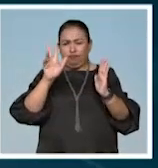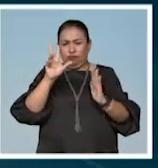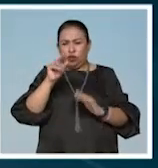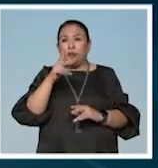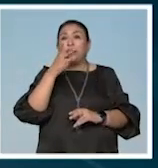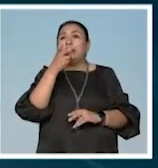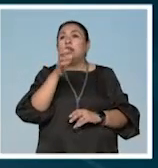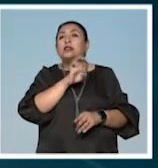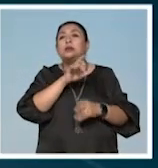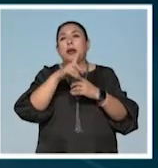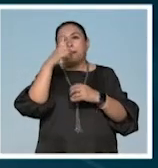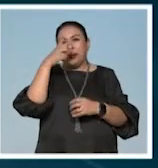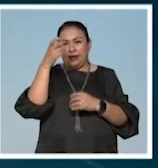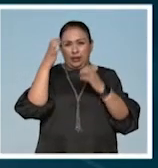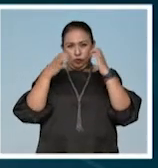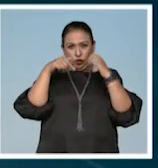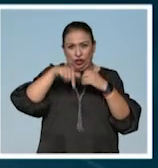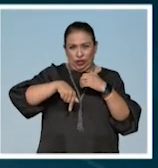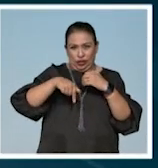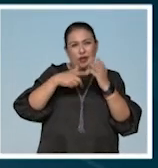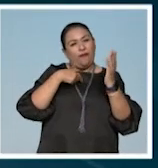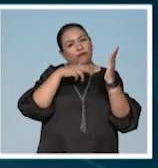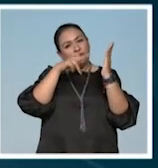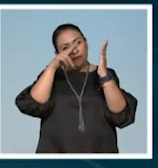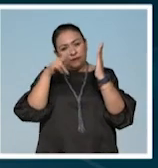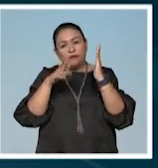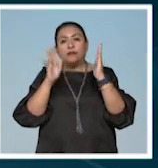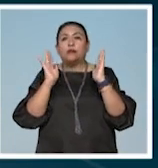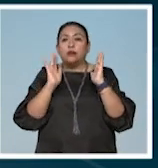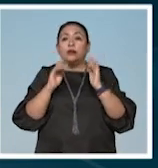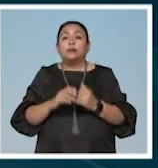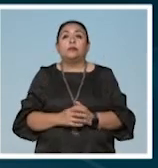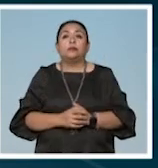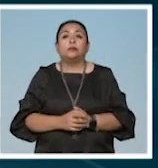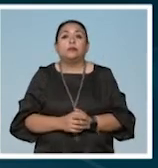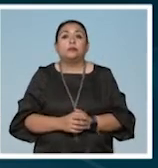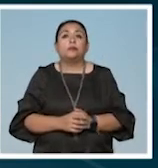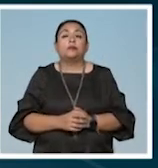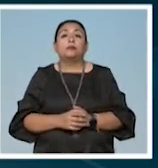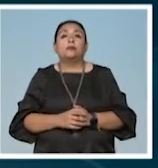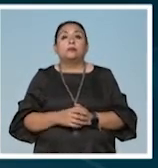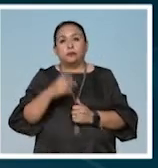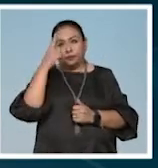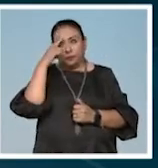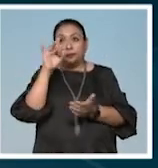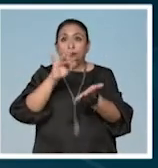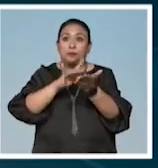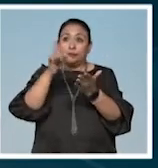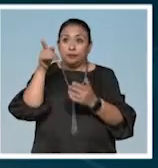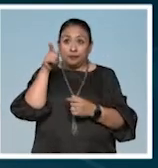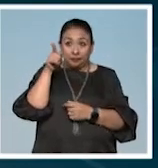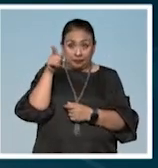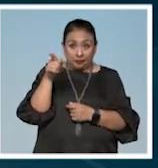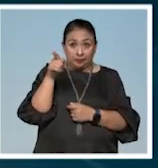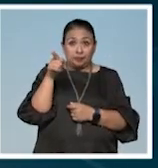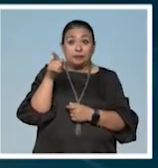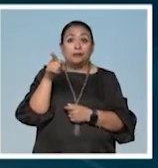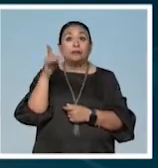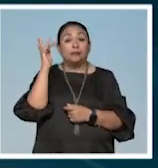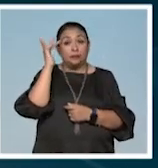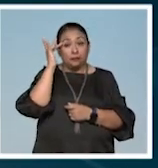Esto lo hice especialmente para esta exposición y más que nada para darle gracias a él, a